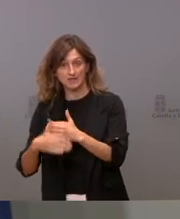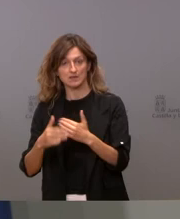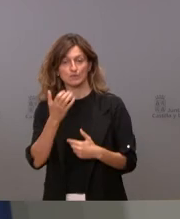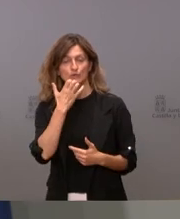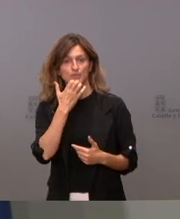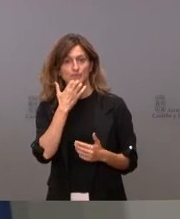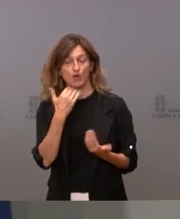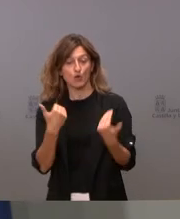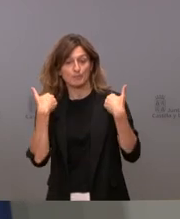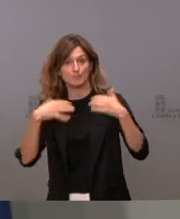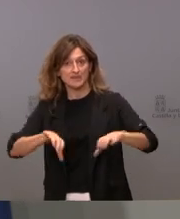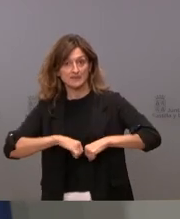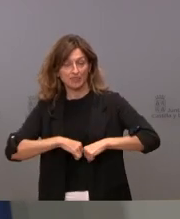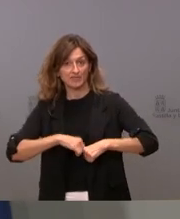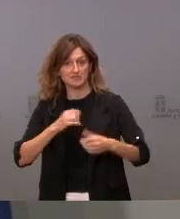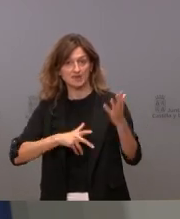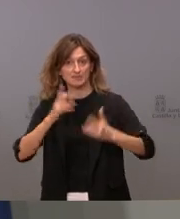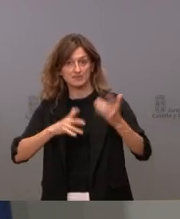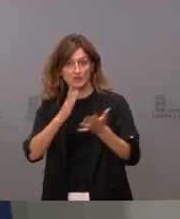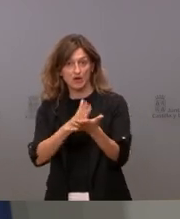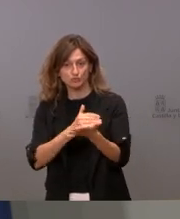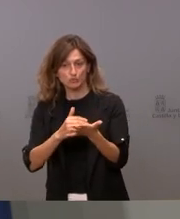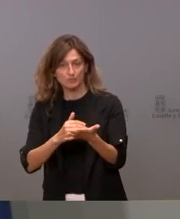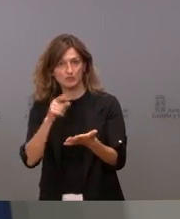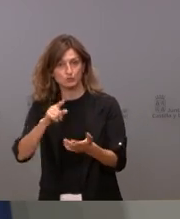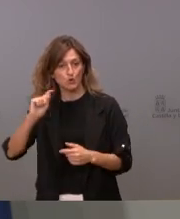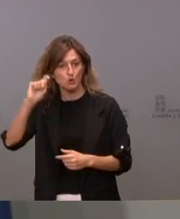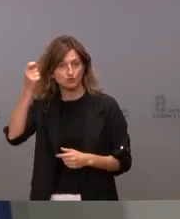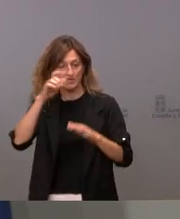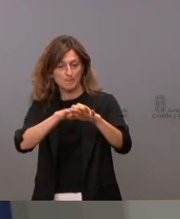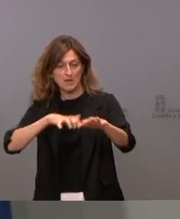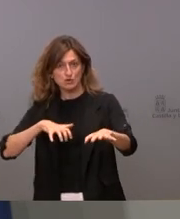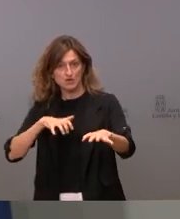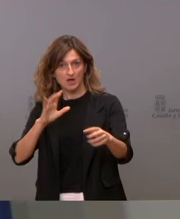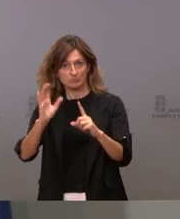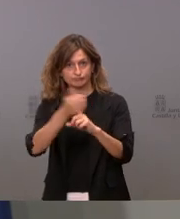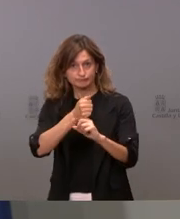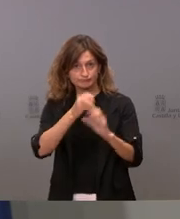las competencias de las administraciones autonómicas tienes que conseguir una mayoría que te permita